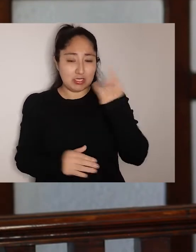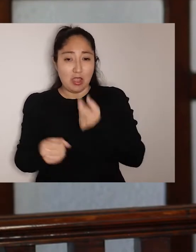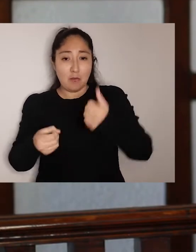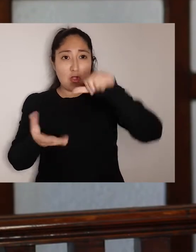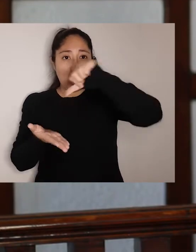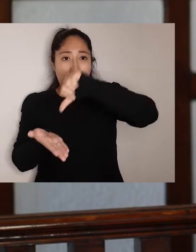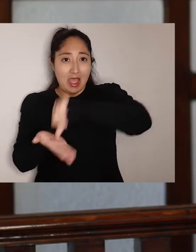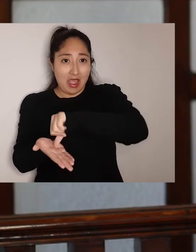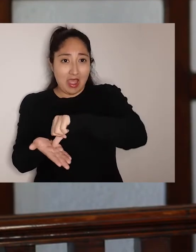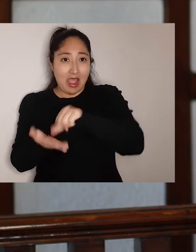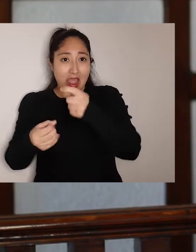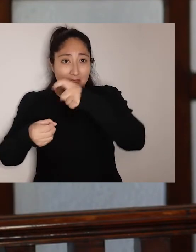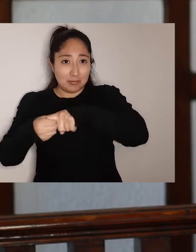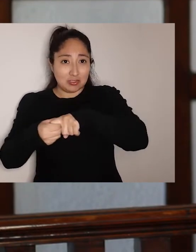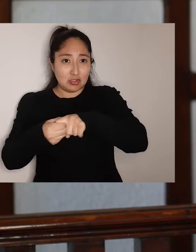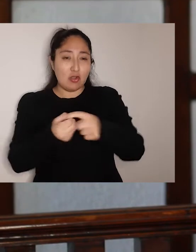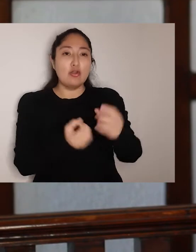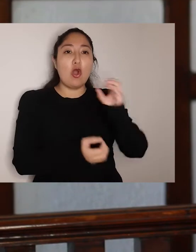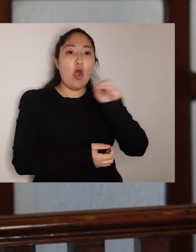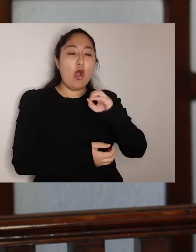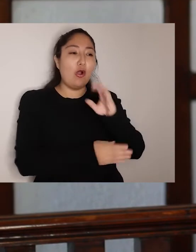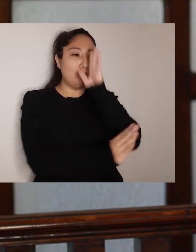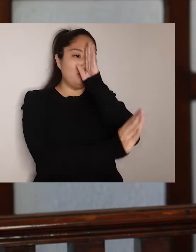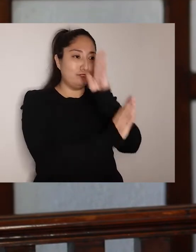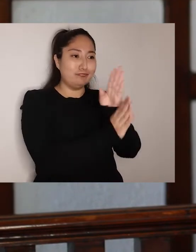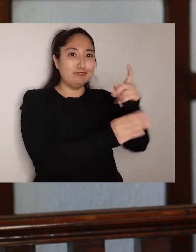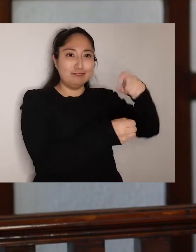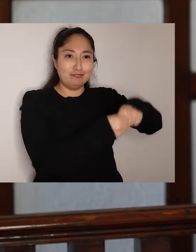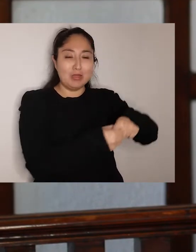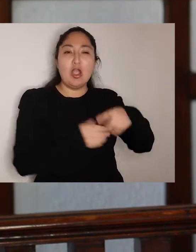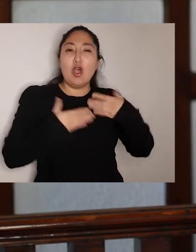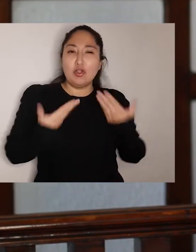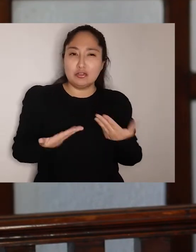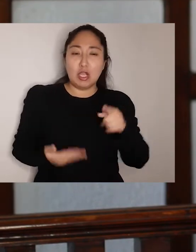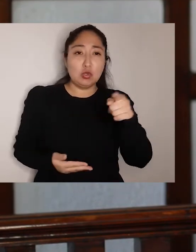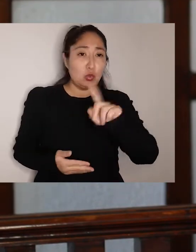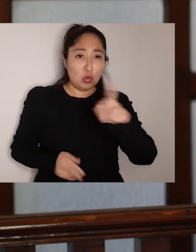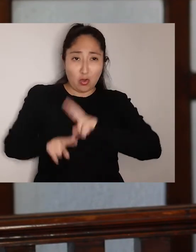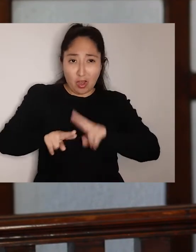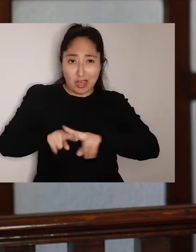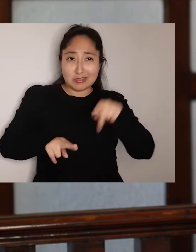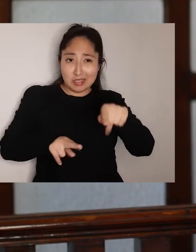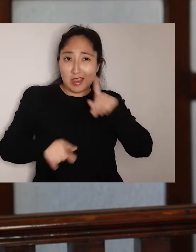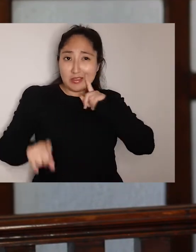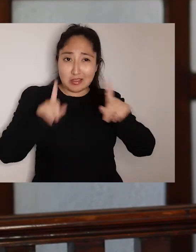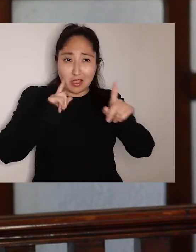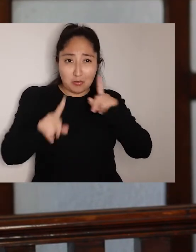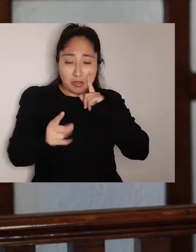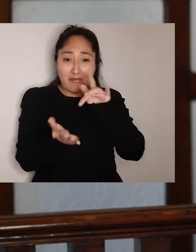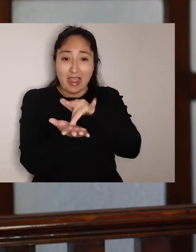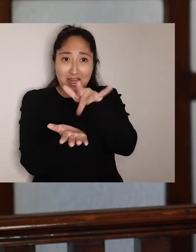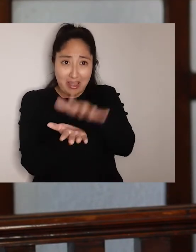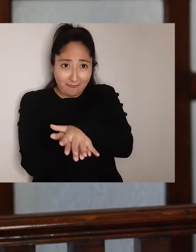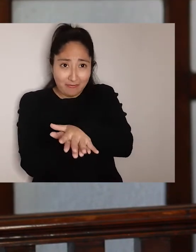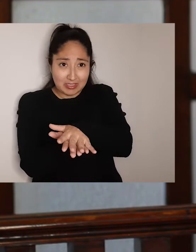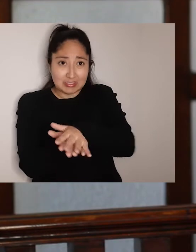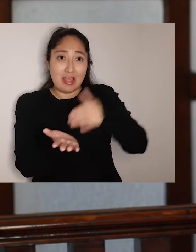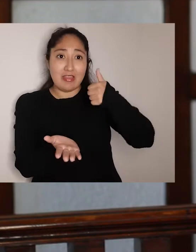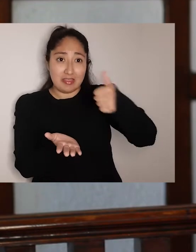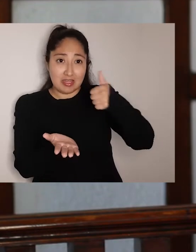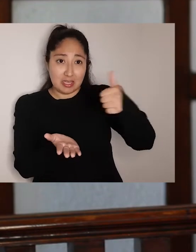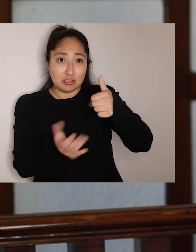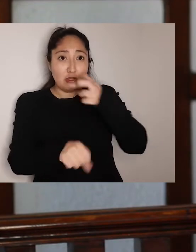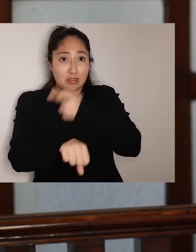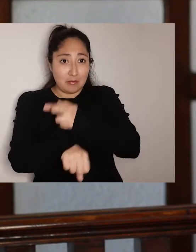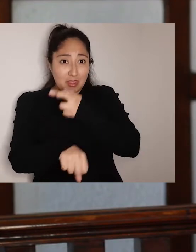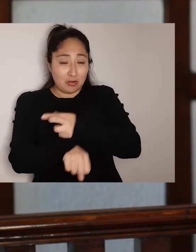admisión centralizada como por admisión directa. Es decir, si no rindes estas evaluaciones oportunamente en las fechas indicadas por la Dirección de